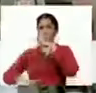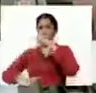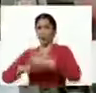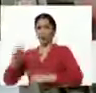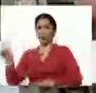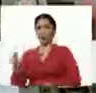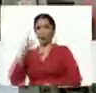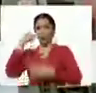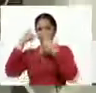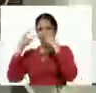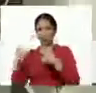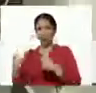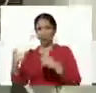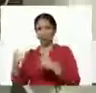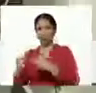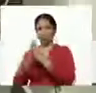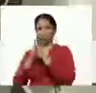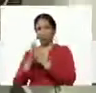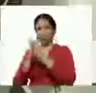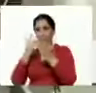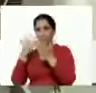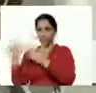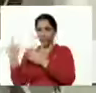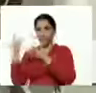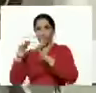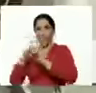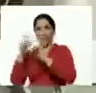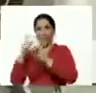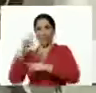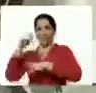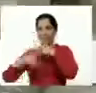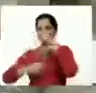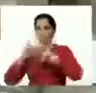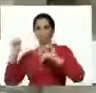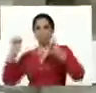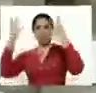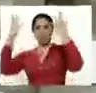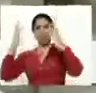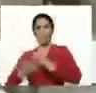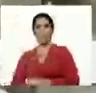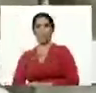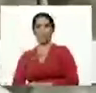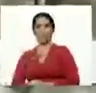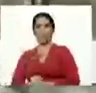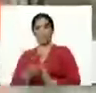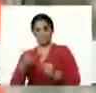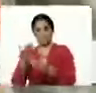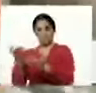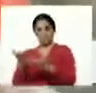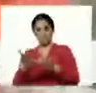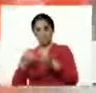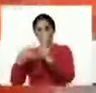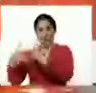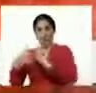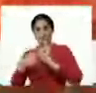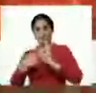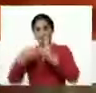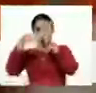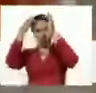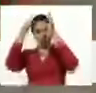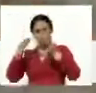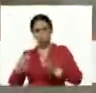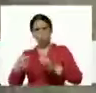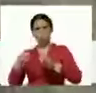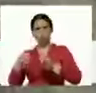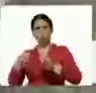potencia. Rafael, tu consigna, producir es vencer, y este es un ejemplo concreto de lo que es